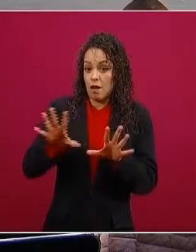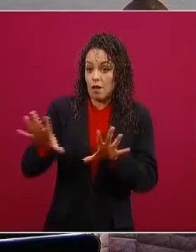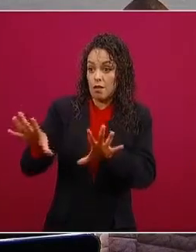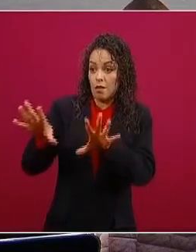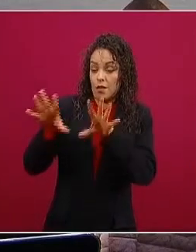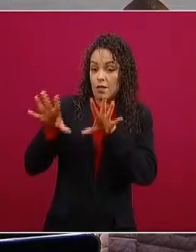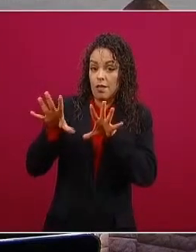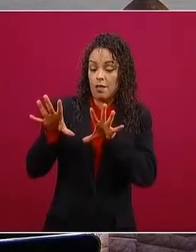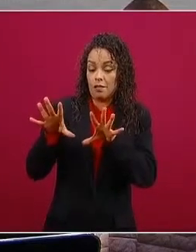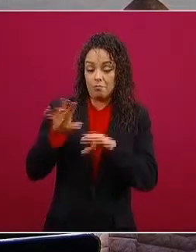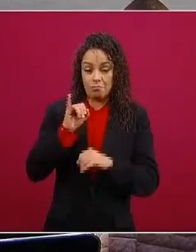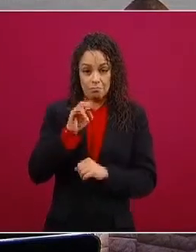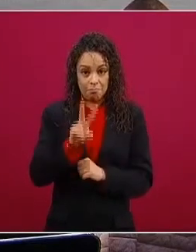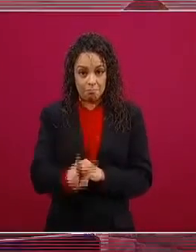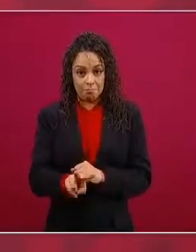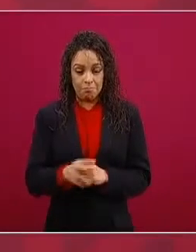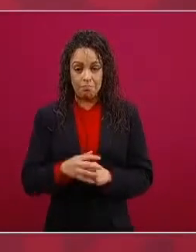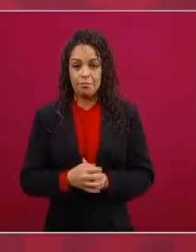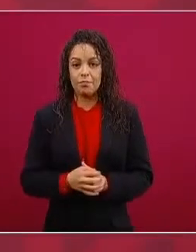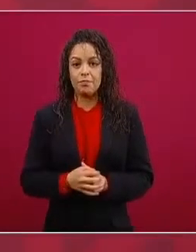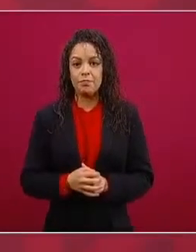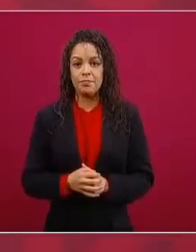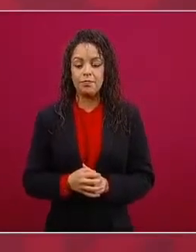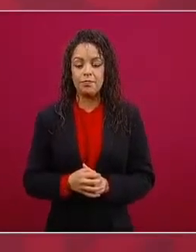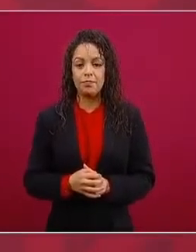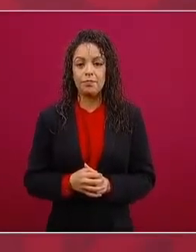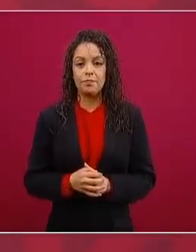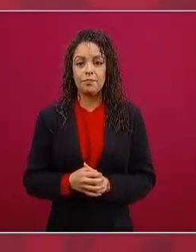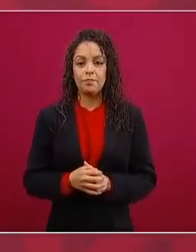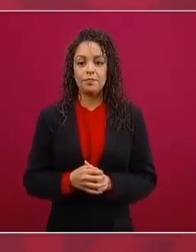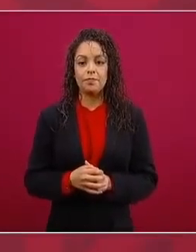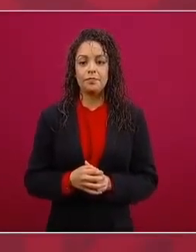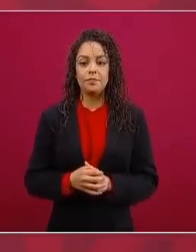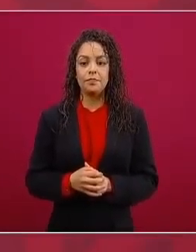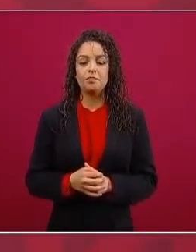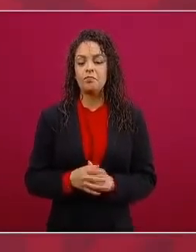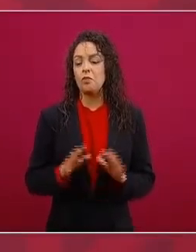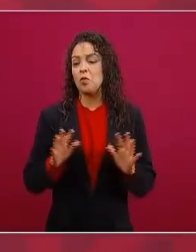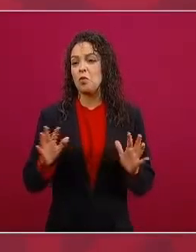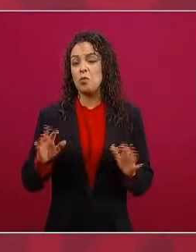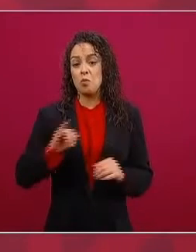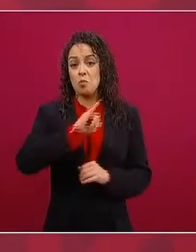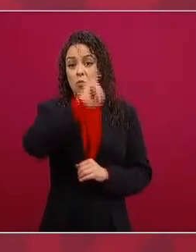que nunca ya llevaba años